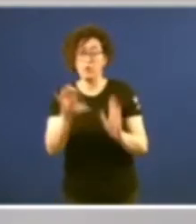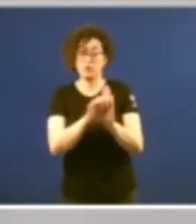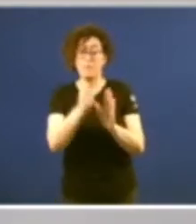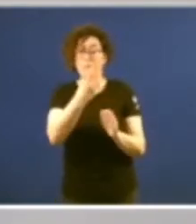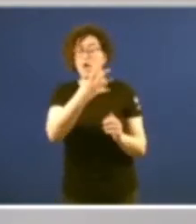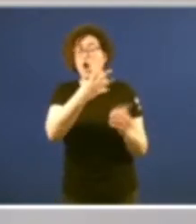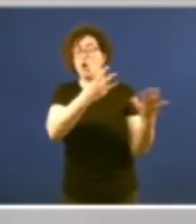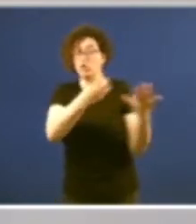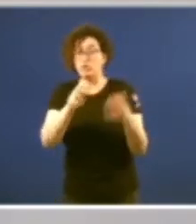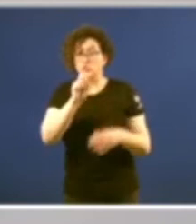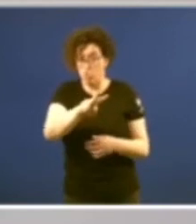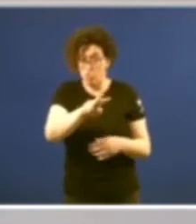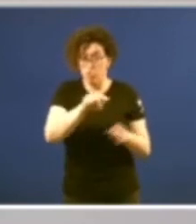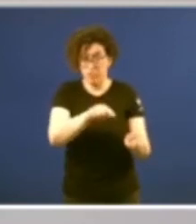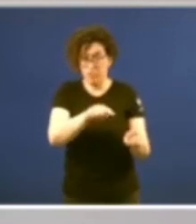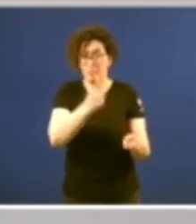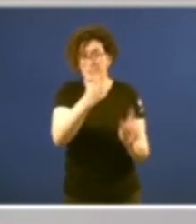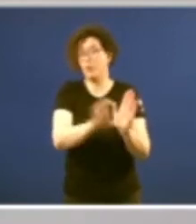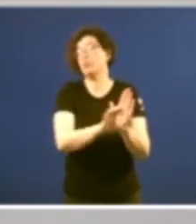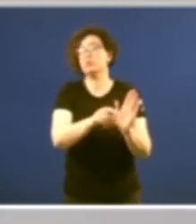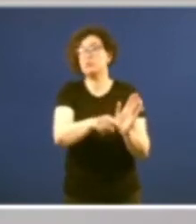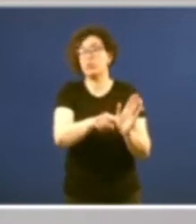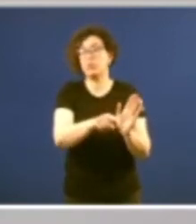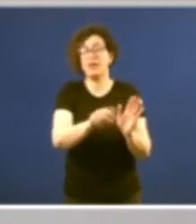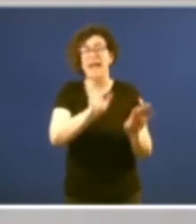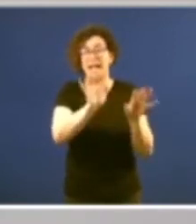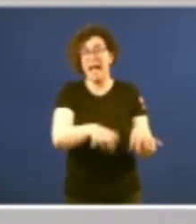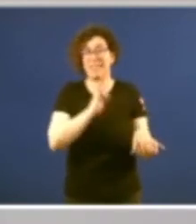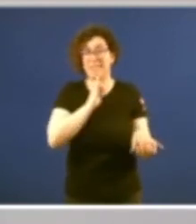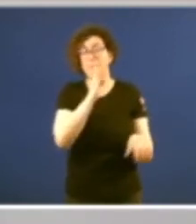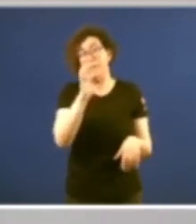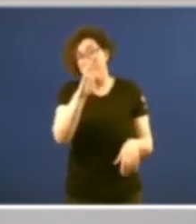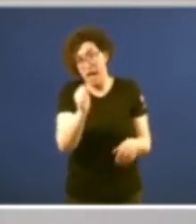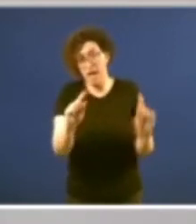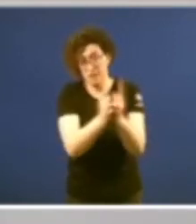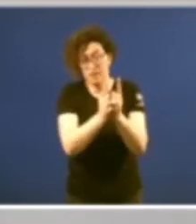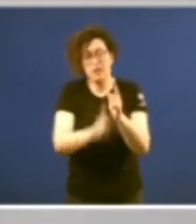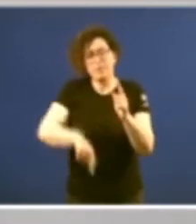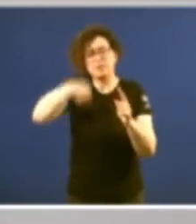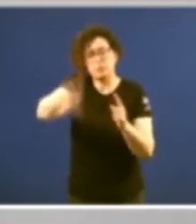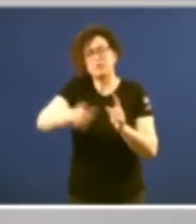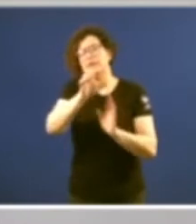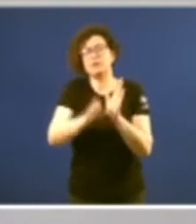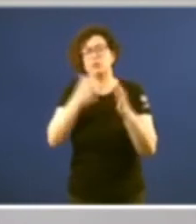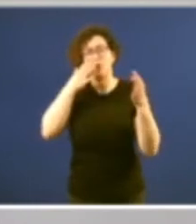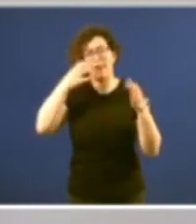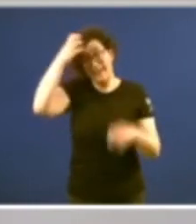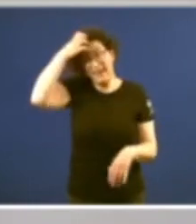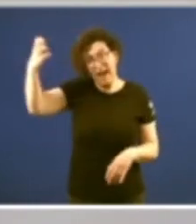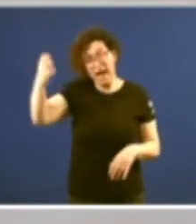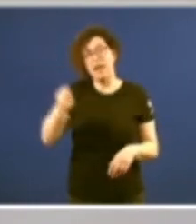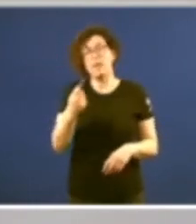1812, a Constitución de Cádiz, a PEPA, despúis o Estatuto real de